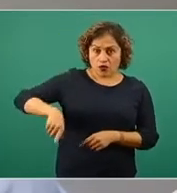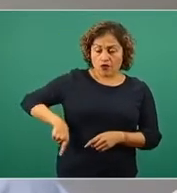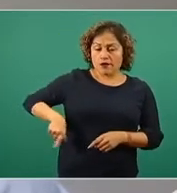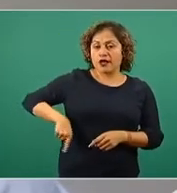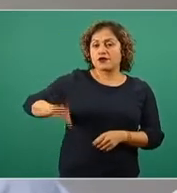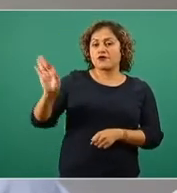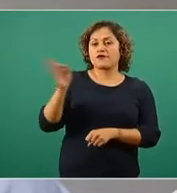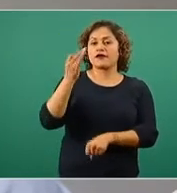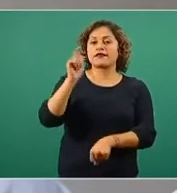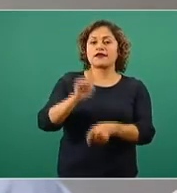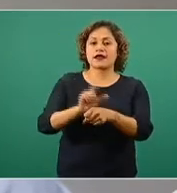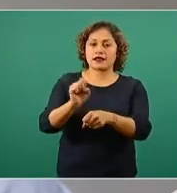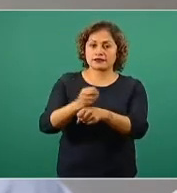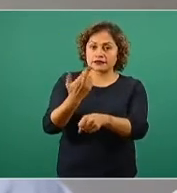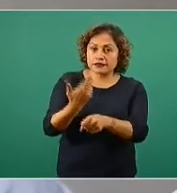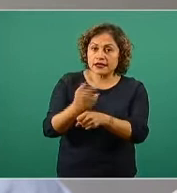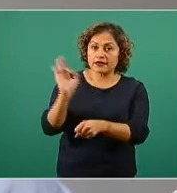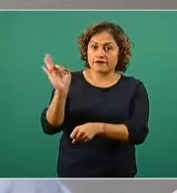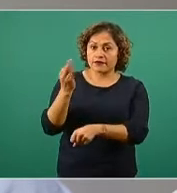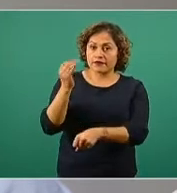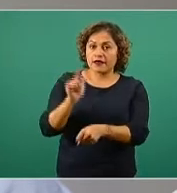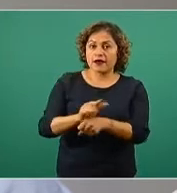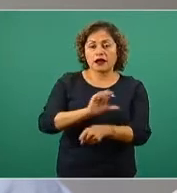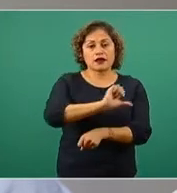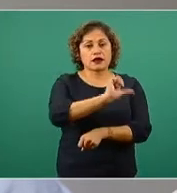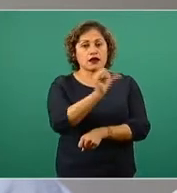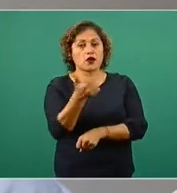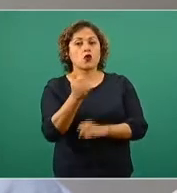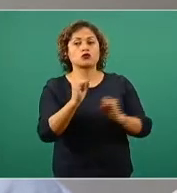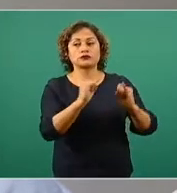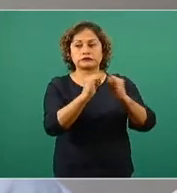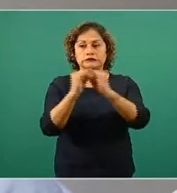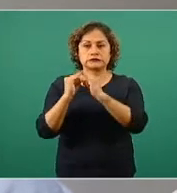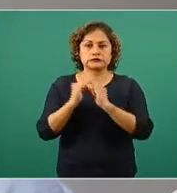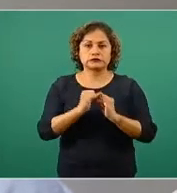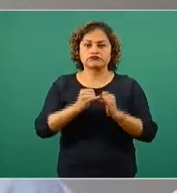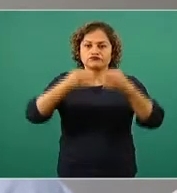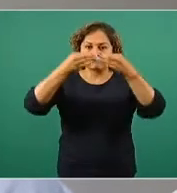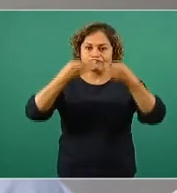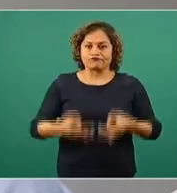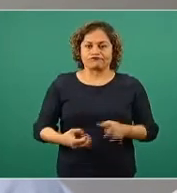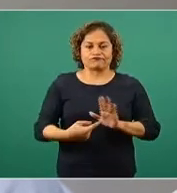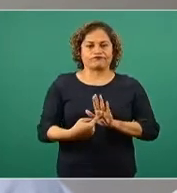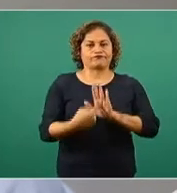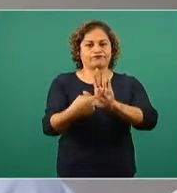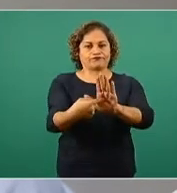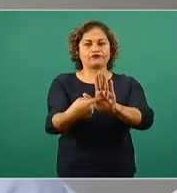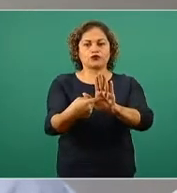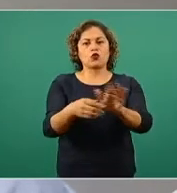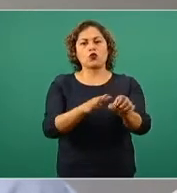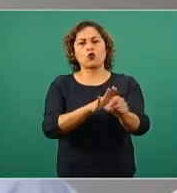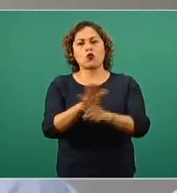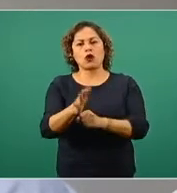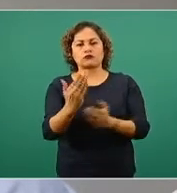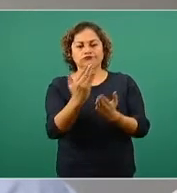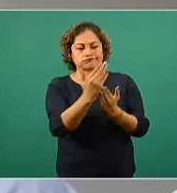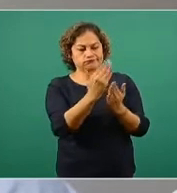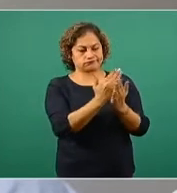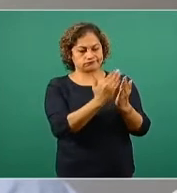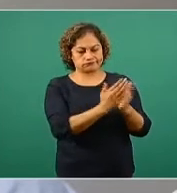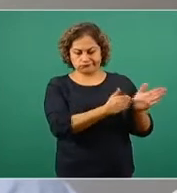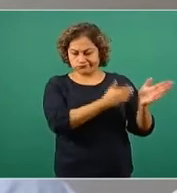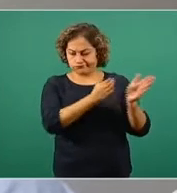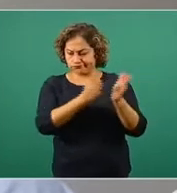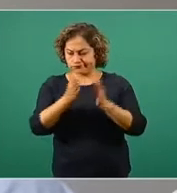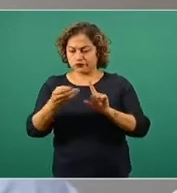Federal y otras dependencias, todos han estado dando el ejemplo de apegarse y seguir estrictamente